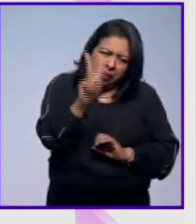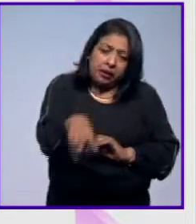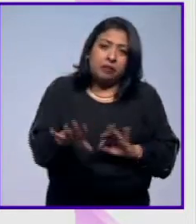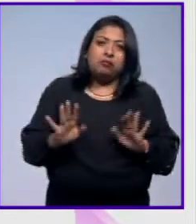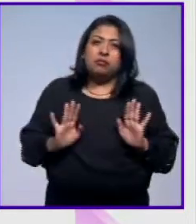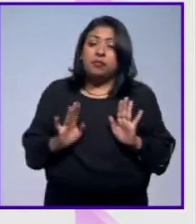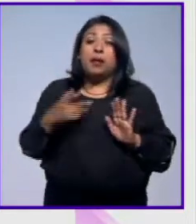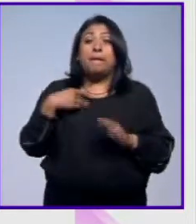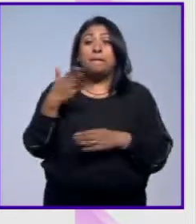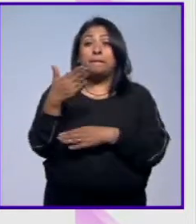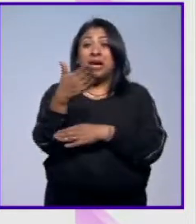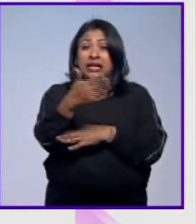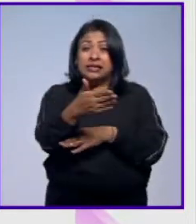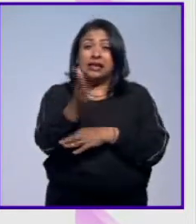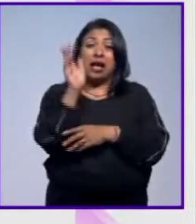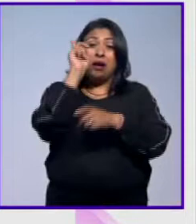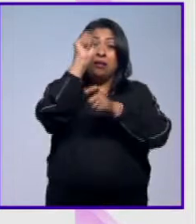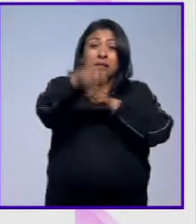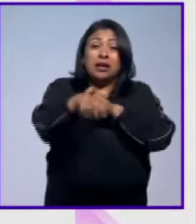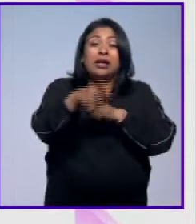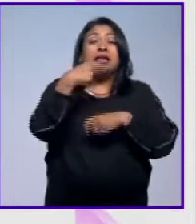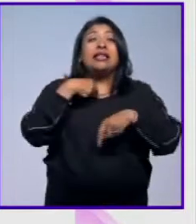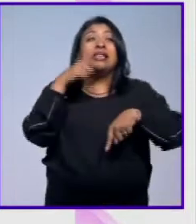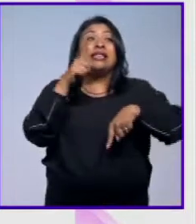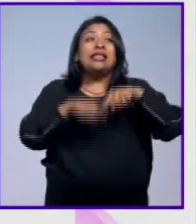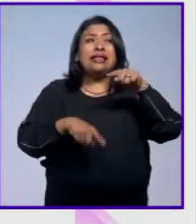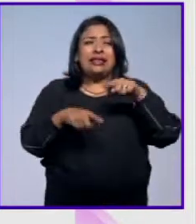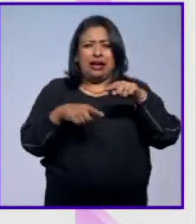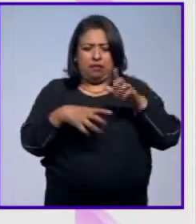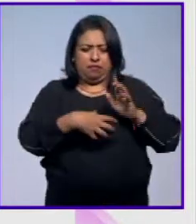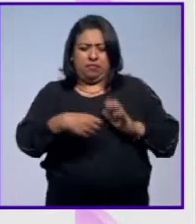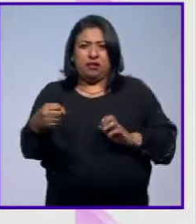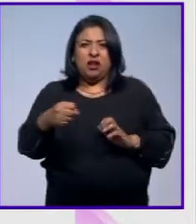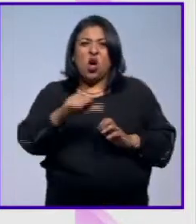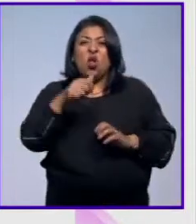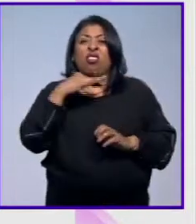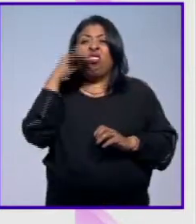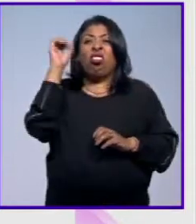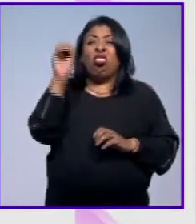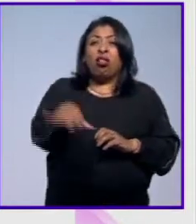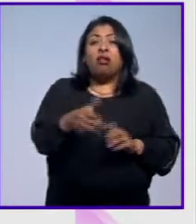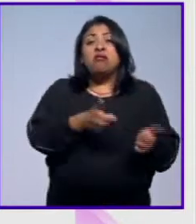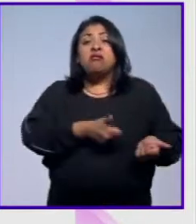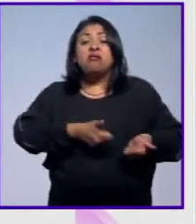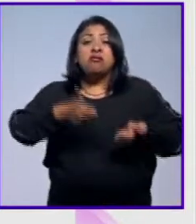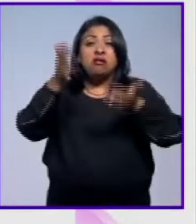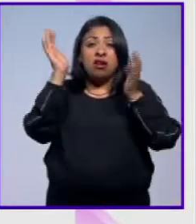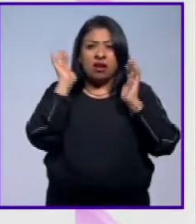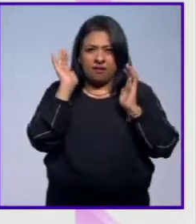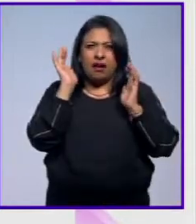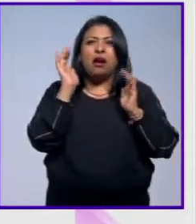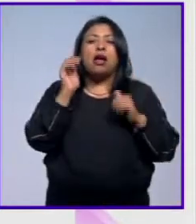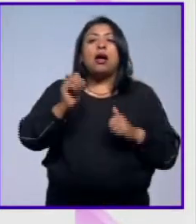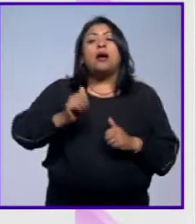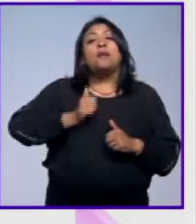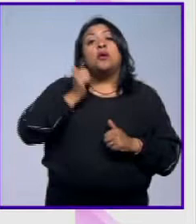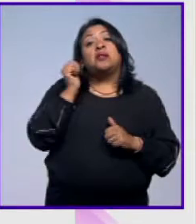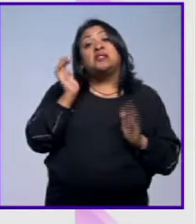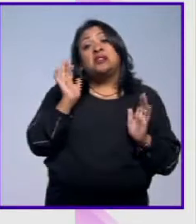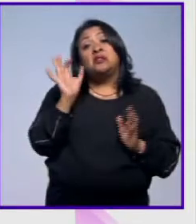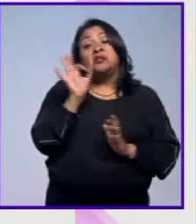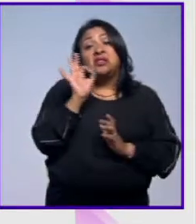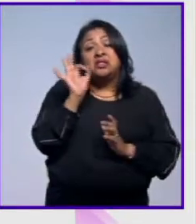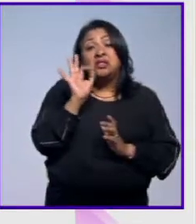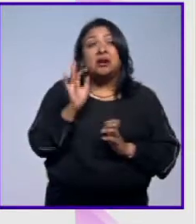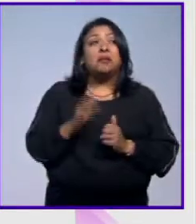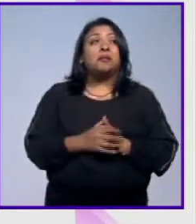la pescan, solamente le quitan esta parte de su cuerpo, lo demás lo tiran y se lo llevan aprovechándose quizá de